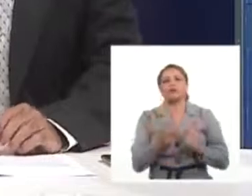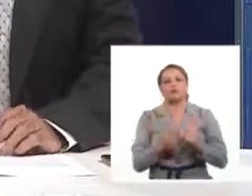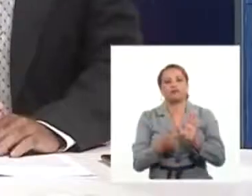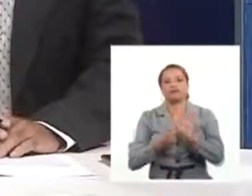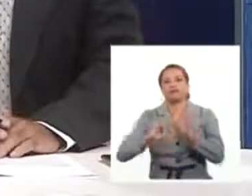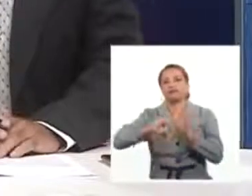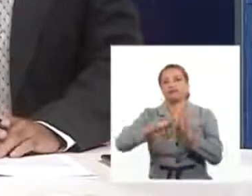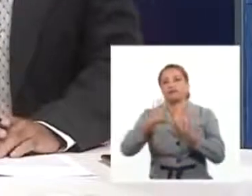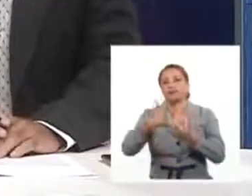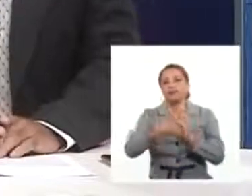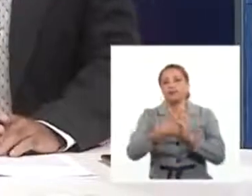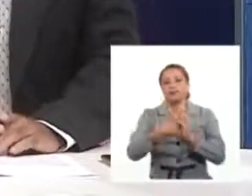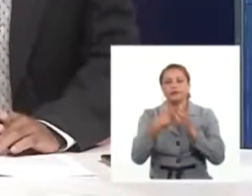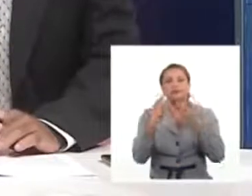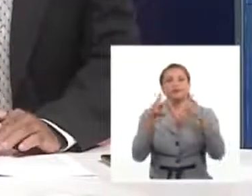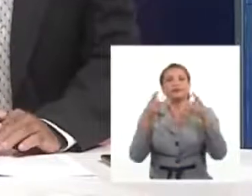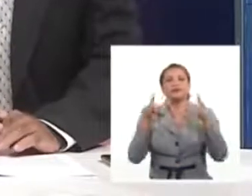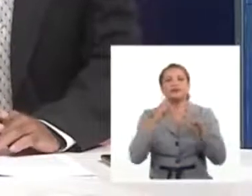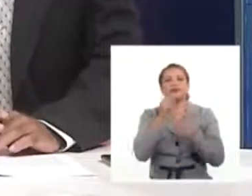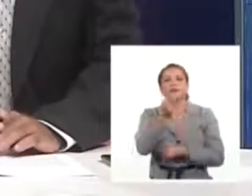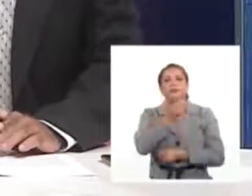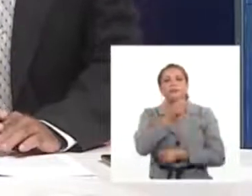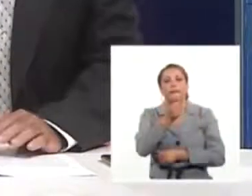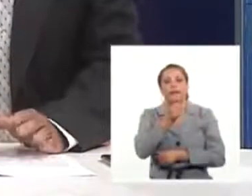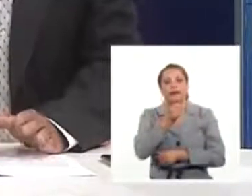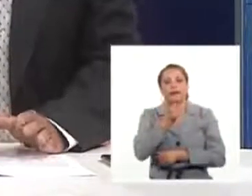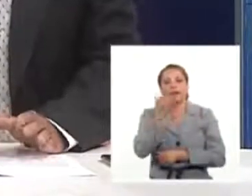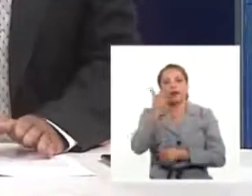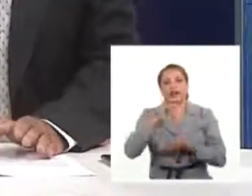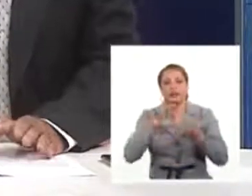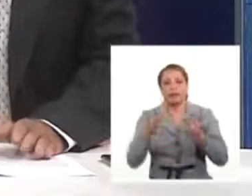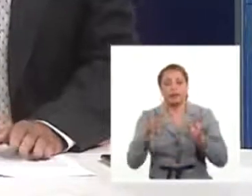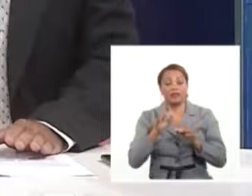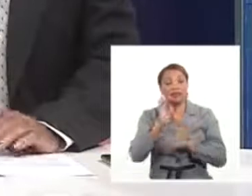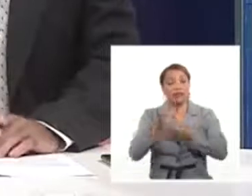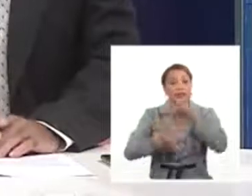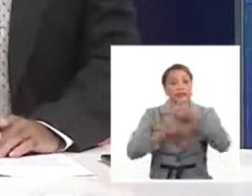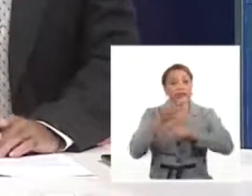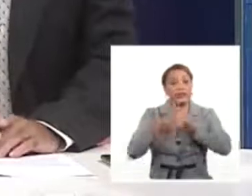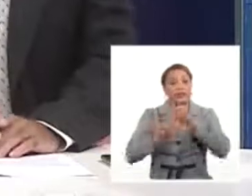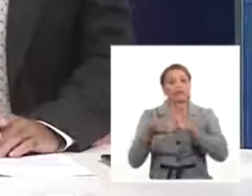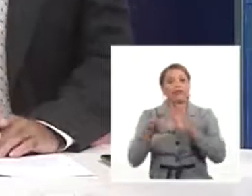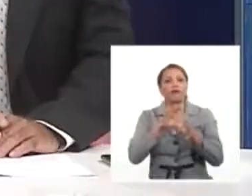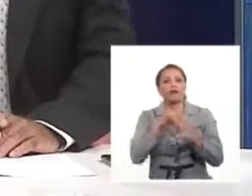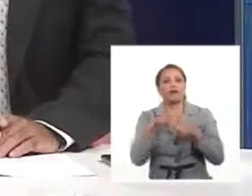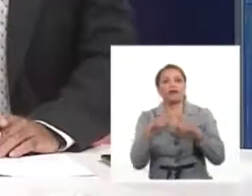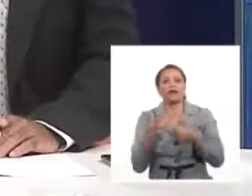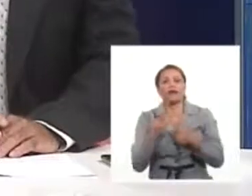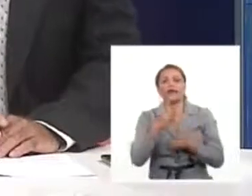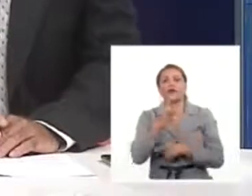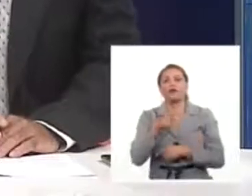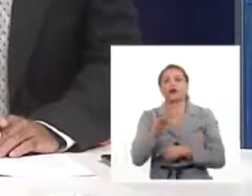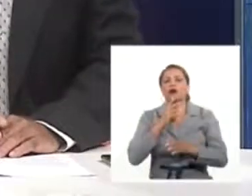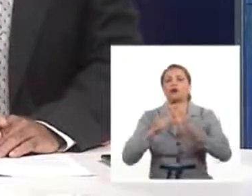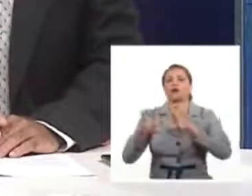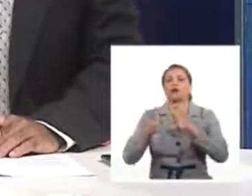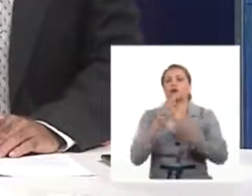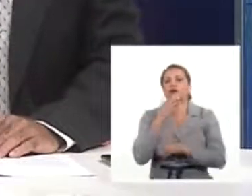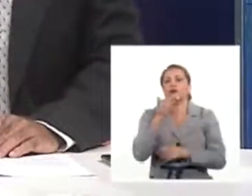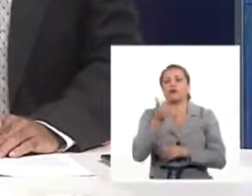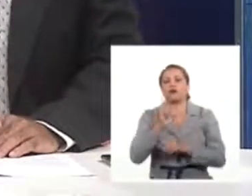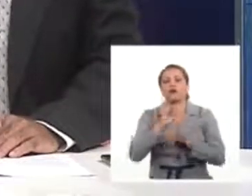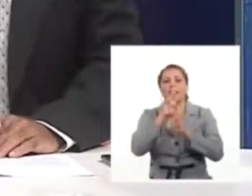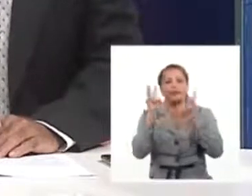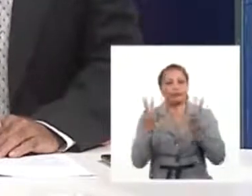proyectos de profesionales del periódico El Arteniseño, quienes abordarán su estrategia para la gestión de la comunicación digital